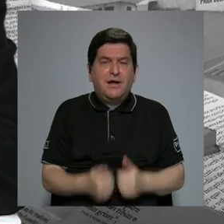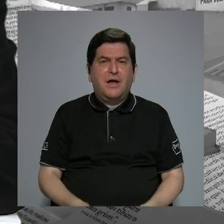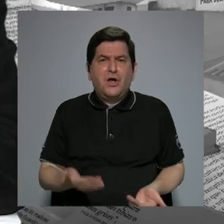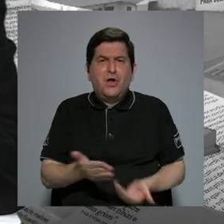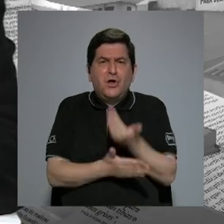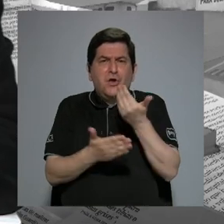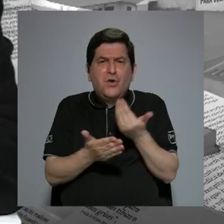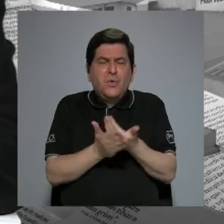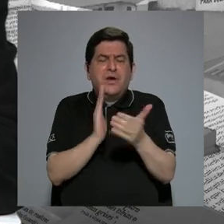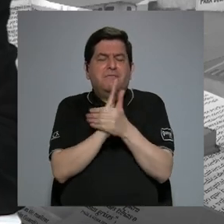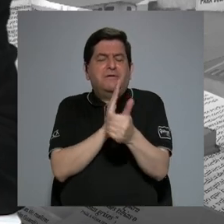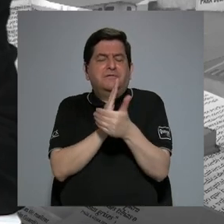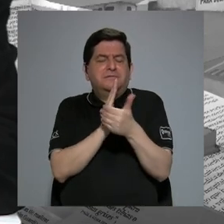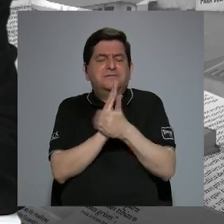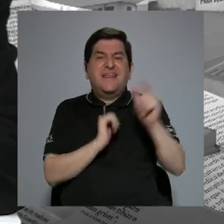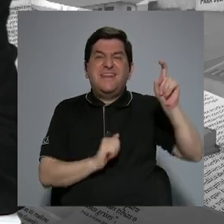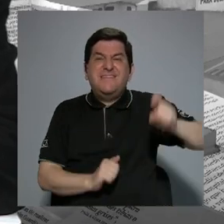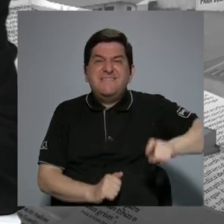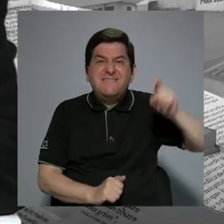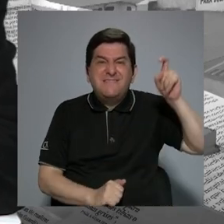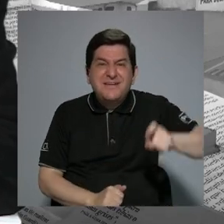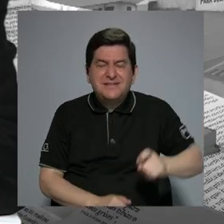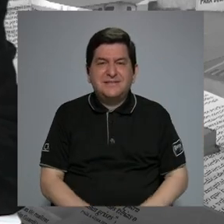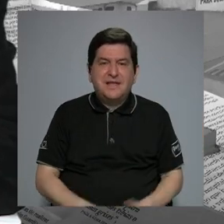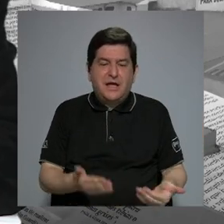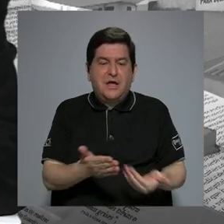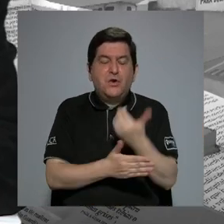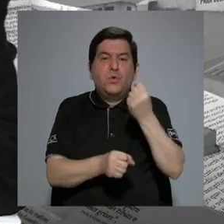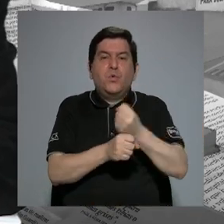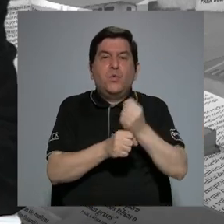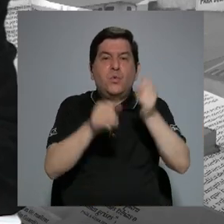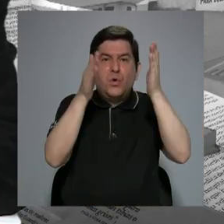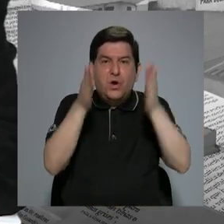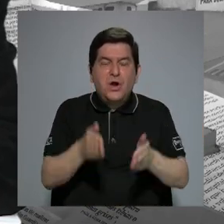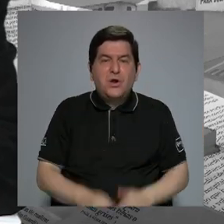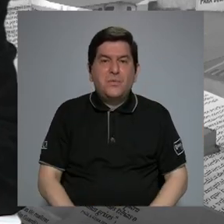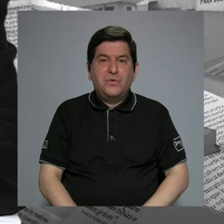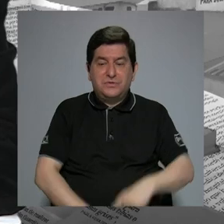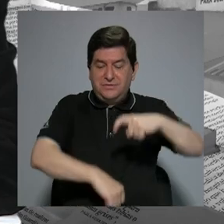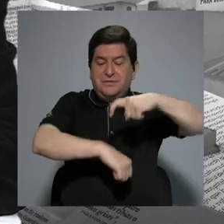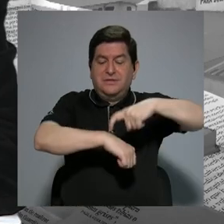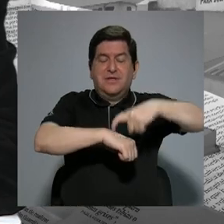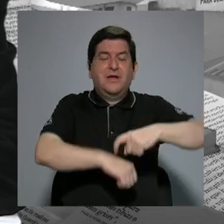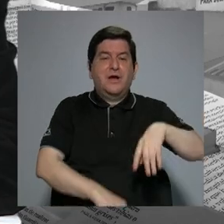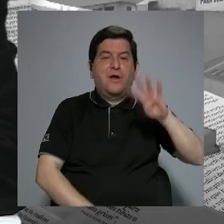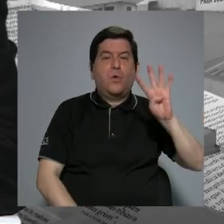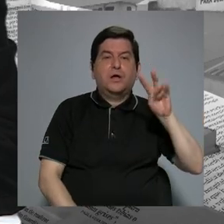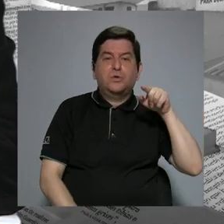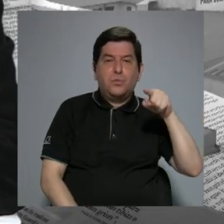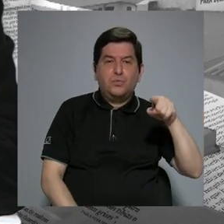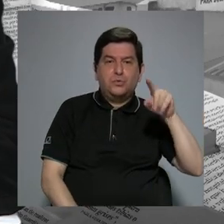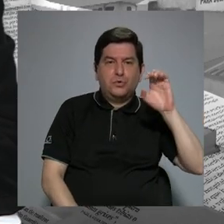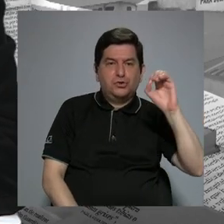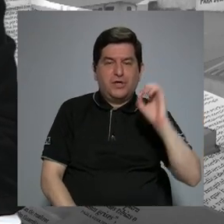las nuevas competencias que ocupan los nuevos trabajadores de esta era 4.0.